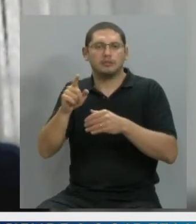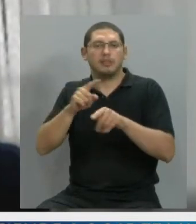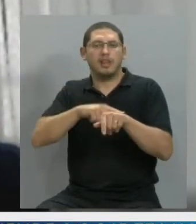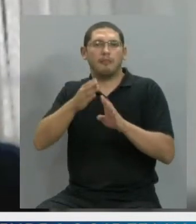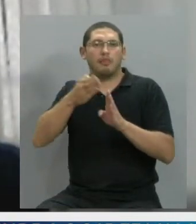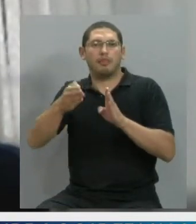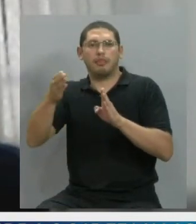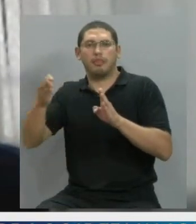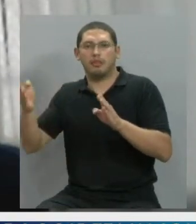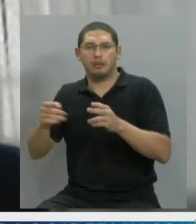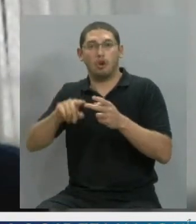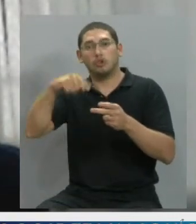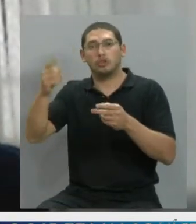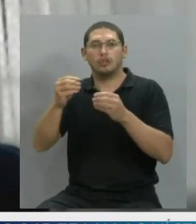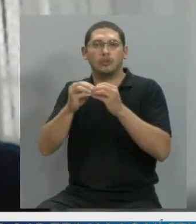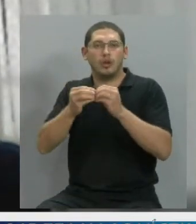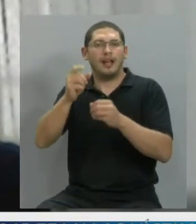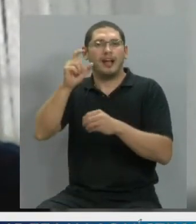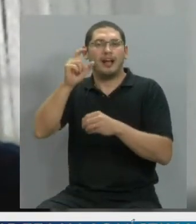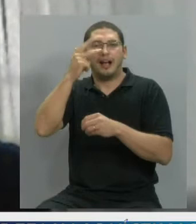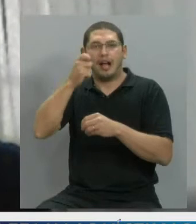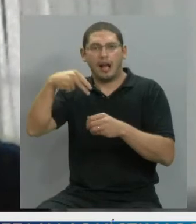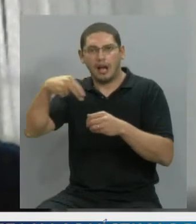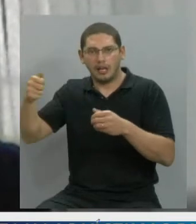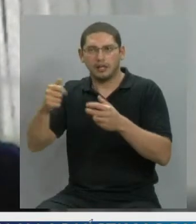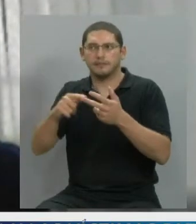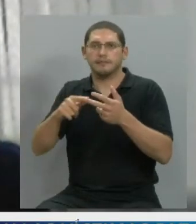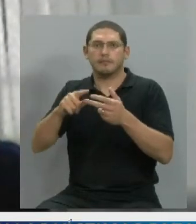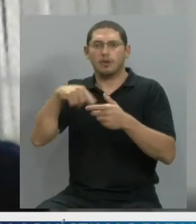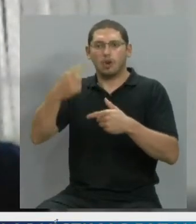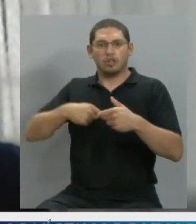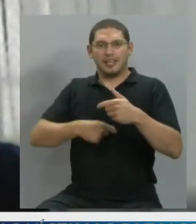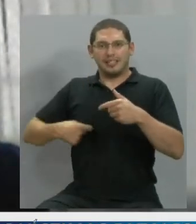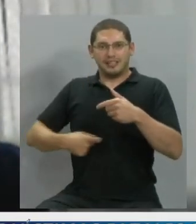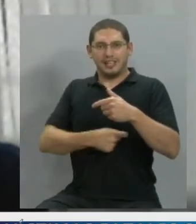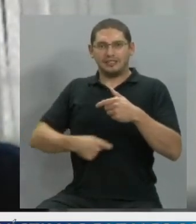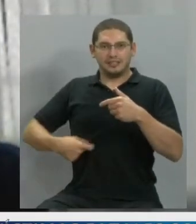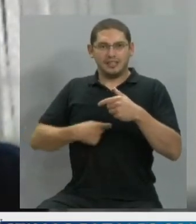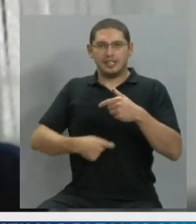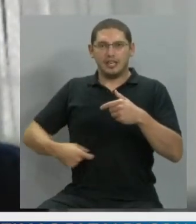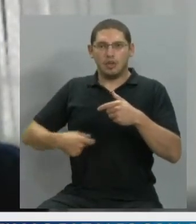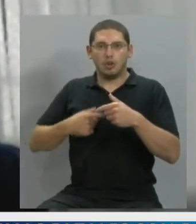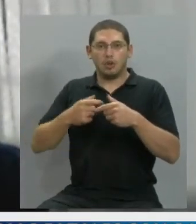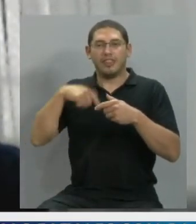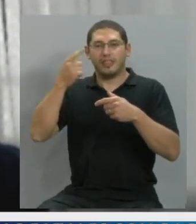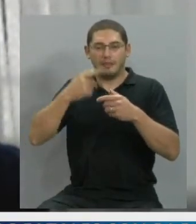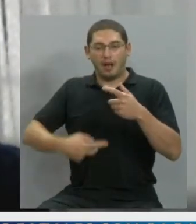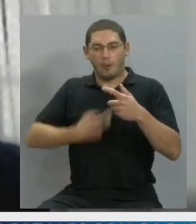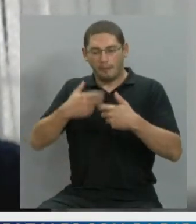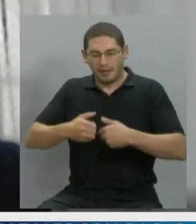Jana, por dilatar una operación, sus intestinos llegaron a estar en estado de putrefacción.